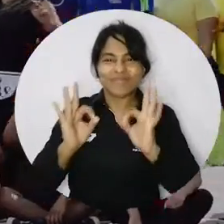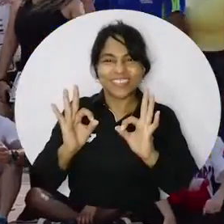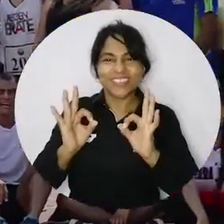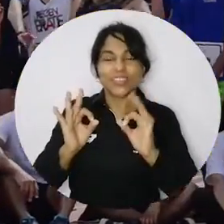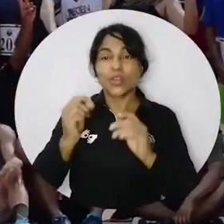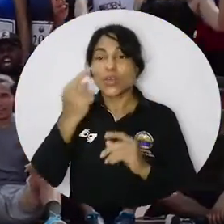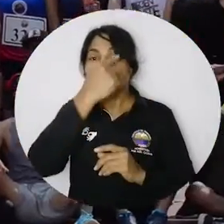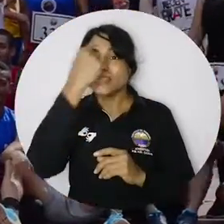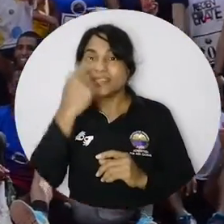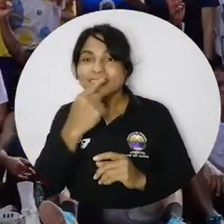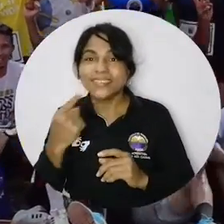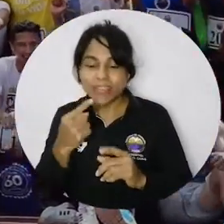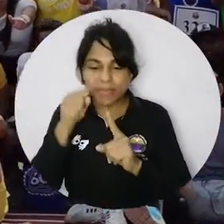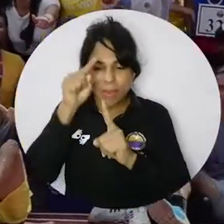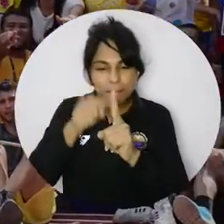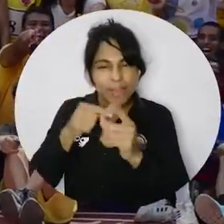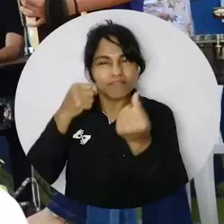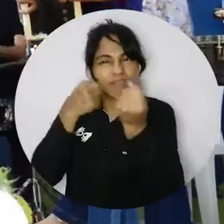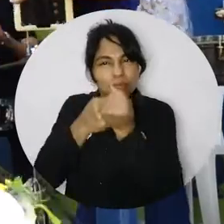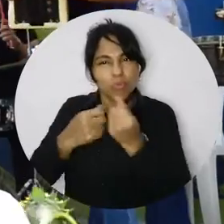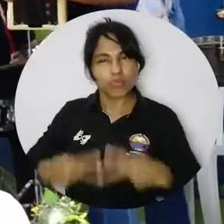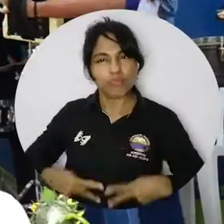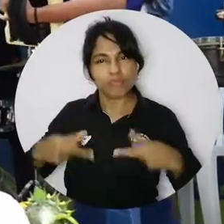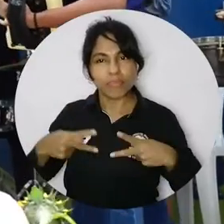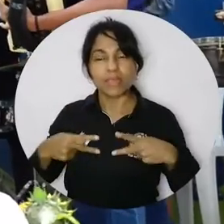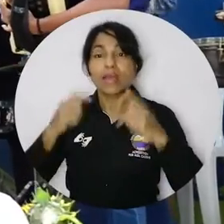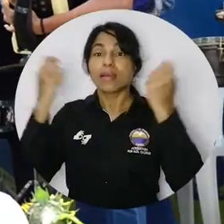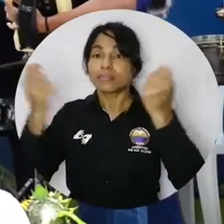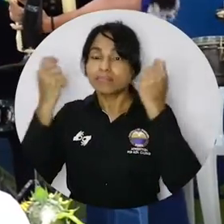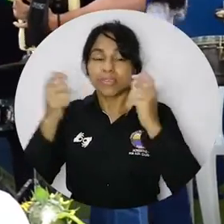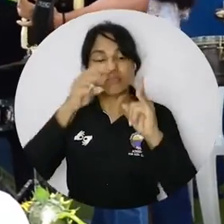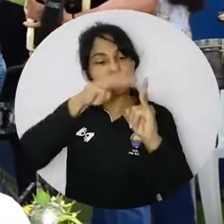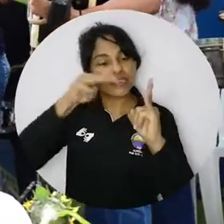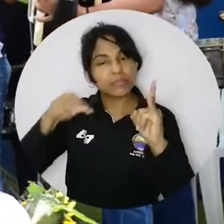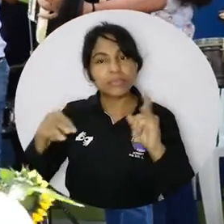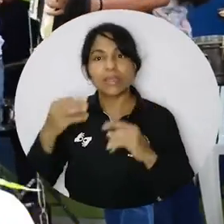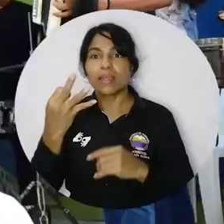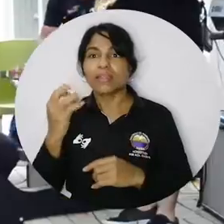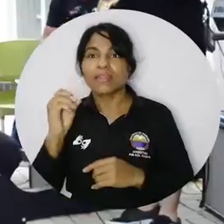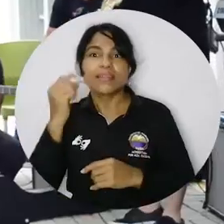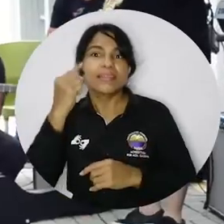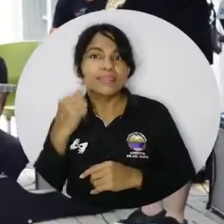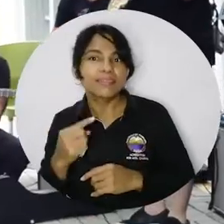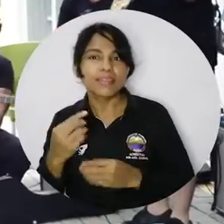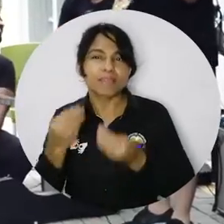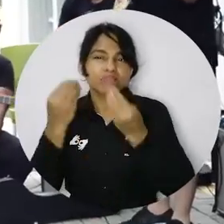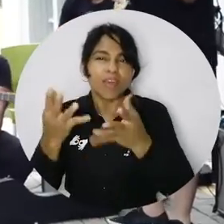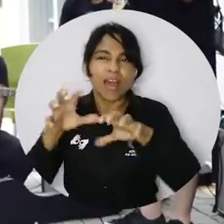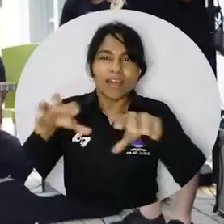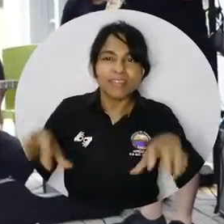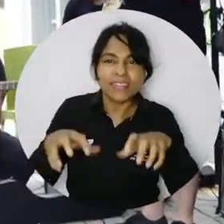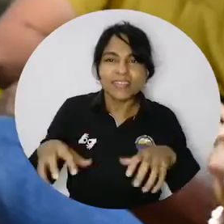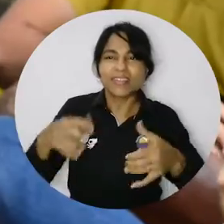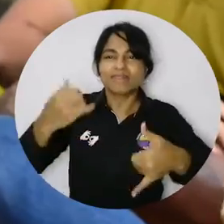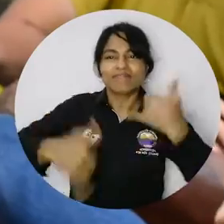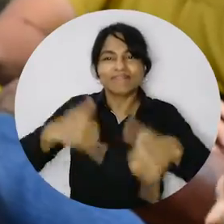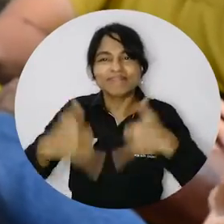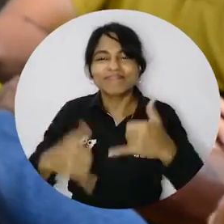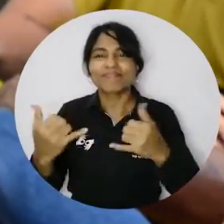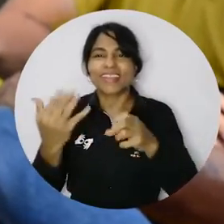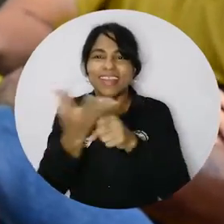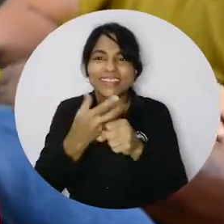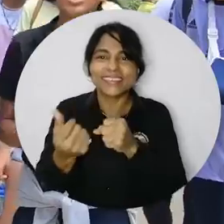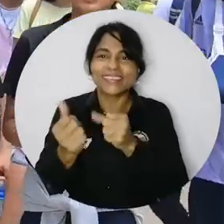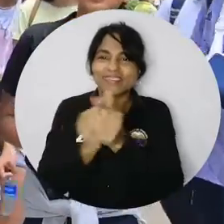¡Uni Magdalena de licencia de la Vida! Con éxito finalizó septiembre el Mes por la Vida, una campaña de la Universidad del Magdalena que